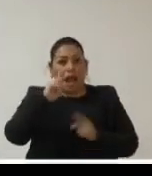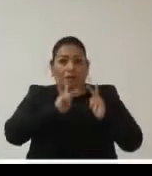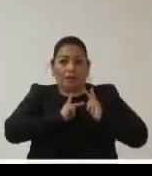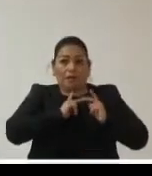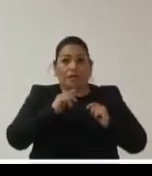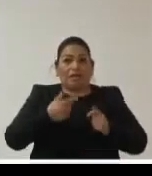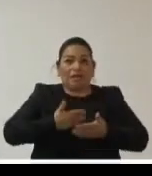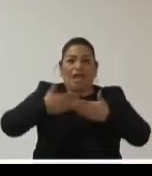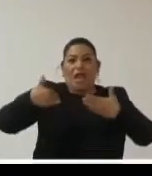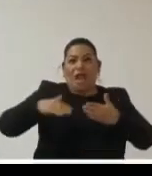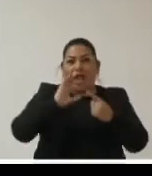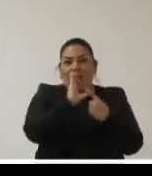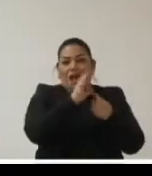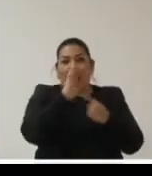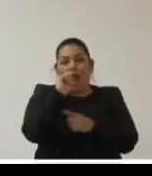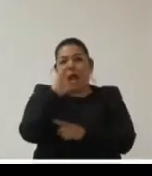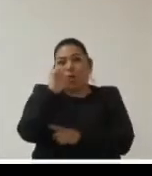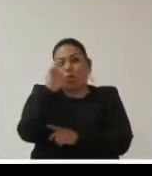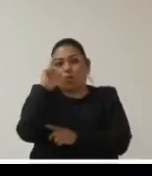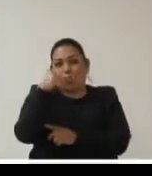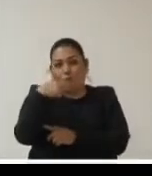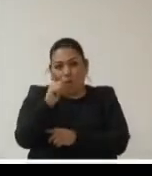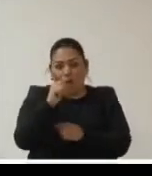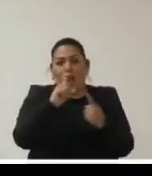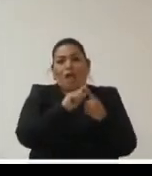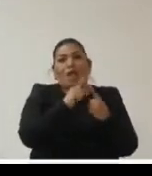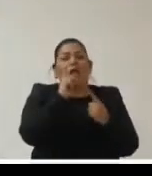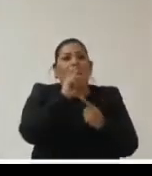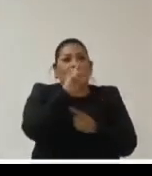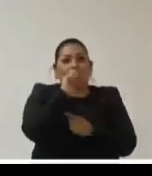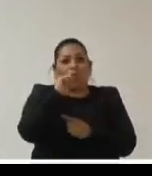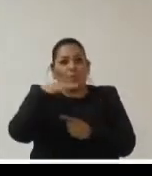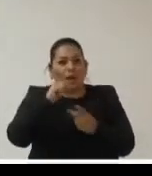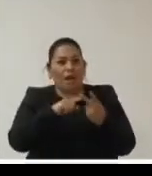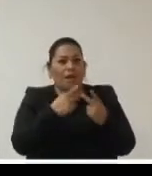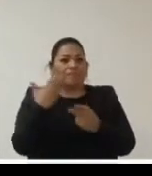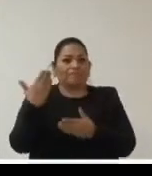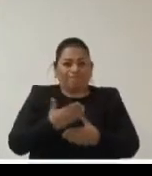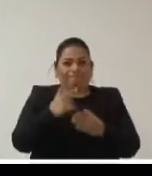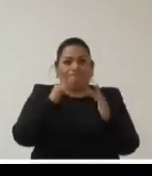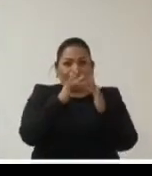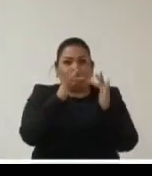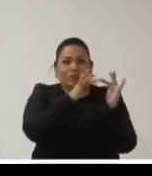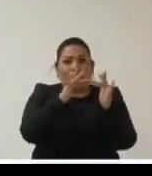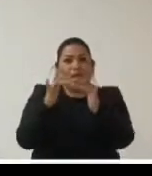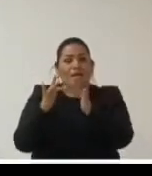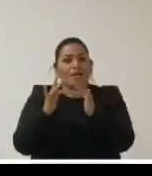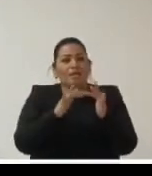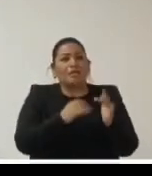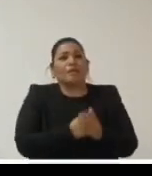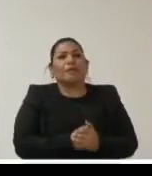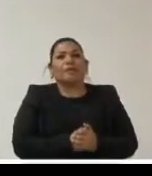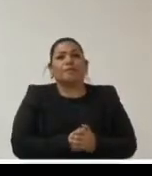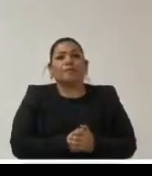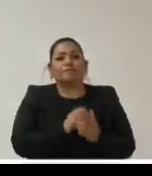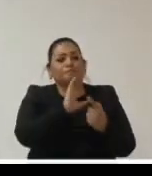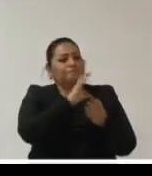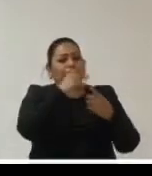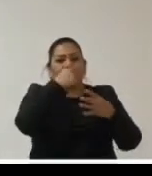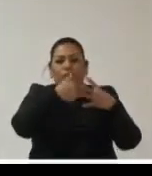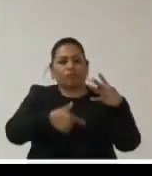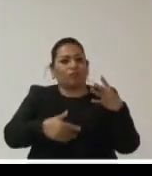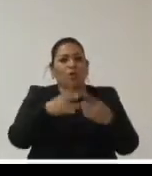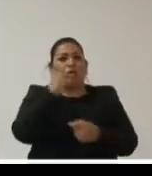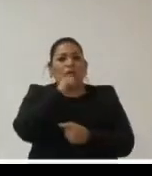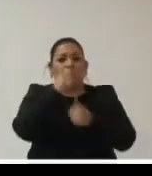antecesor el comisionado Acuña la comisionada Román que andaba también por aquí presente y el resto de los comisionados han estado